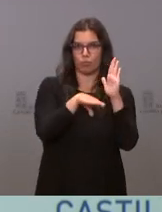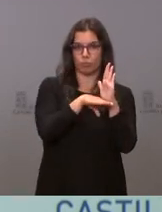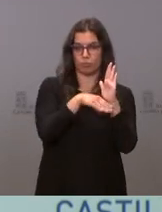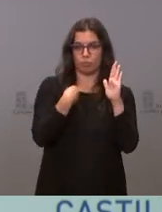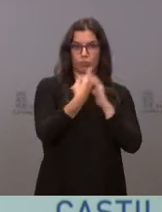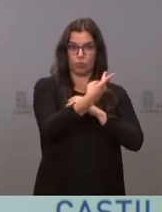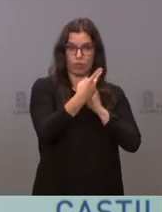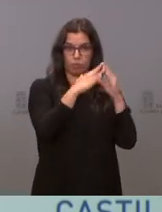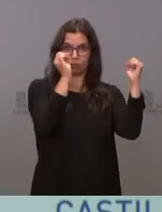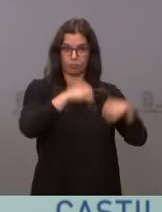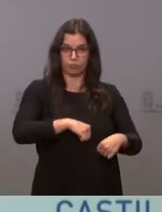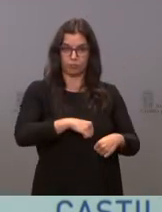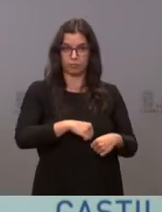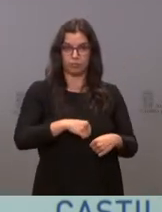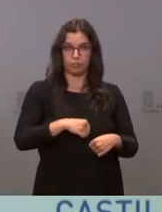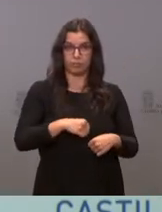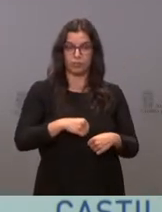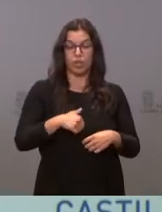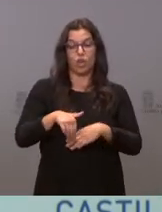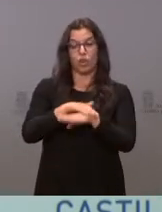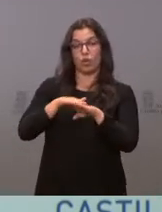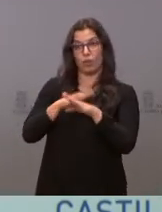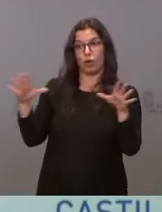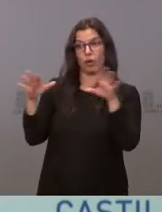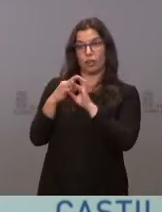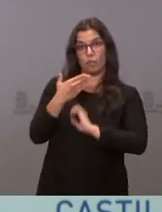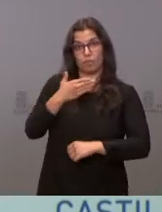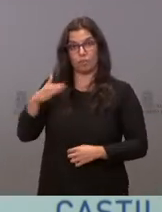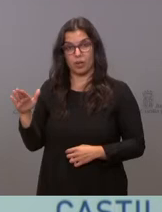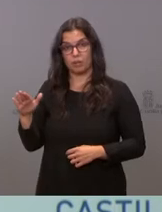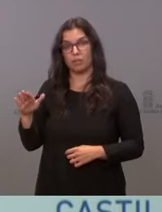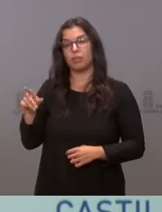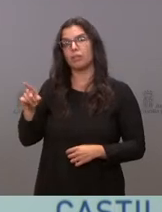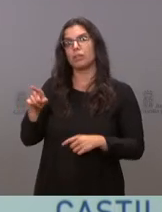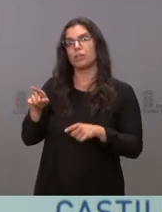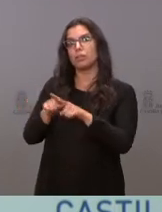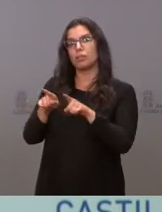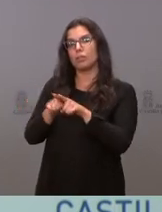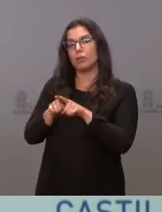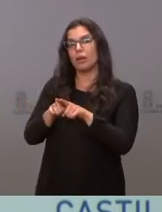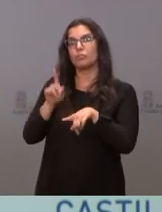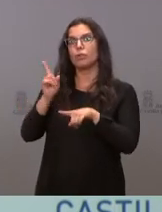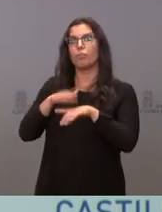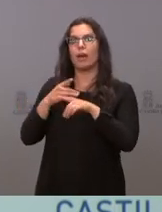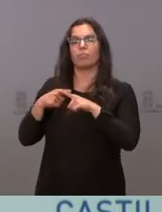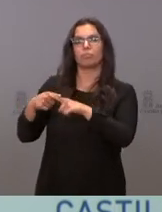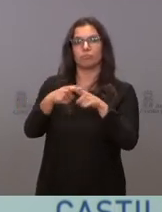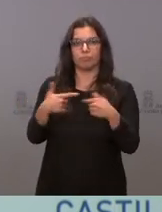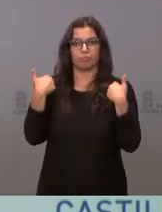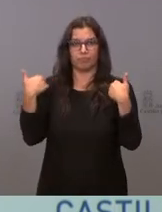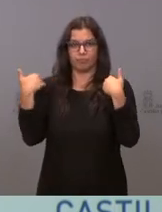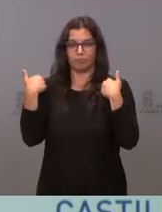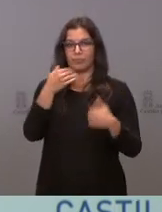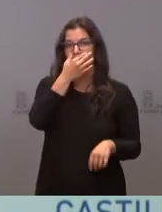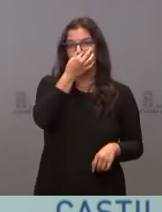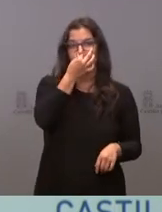el nuestro. Un mal gobierno de coalición se asienta solamente sobre el reparto de cargos o ambiciones. Un buen gobierno